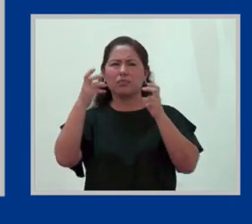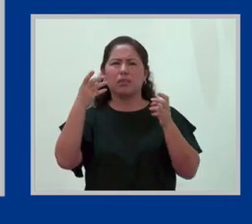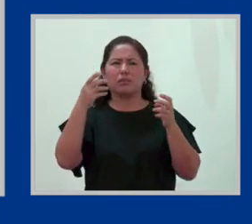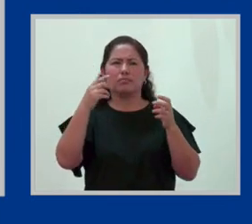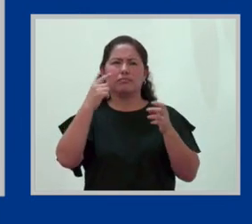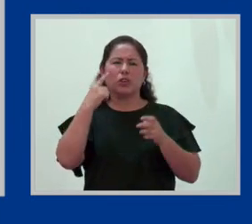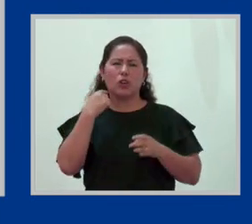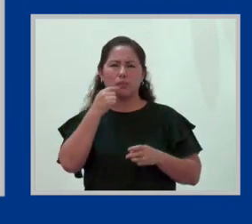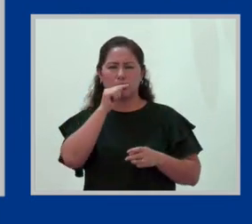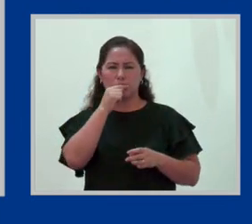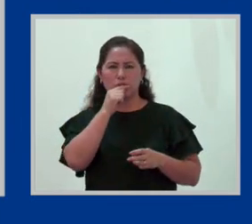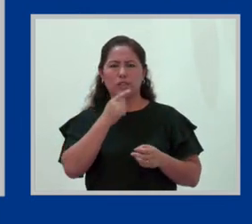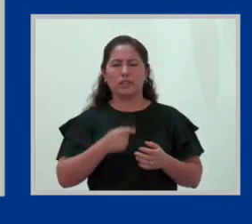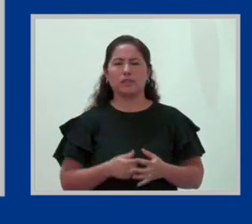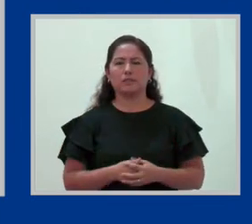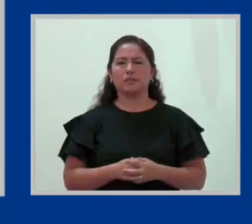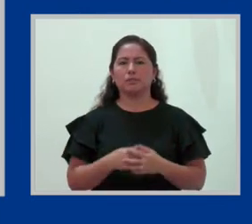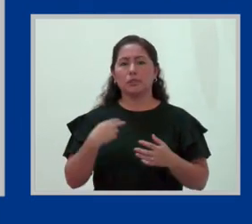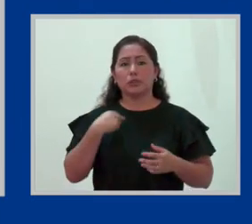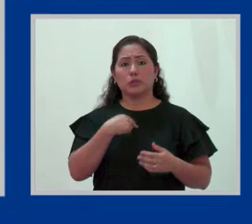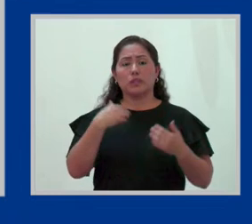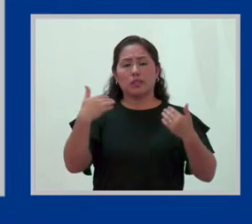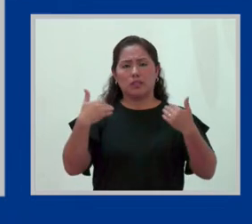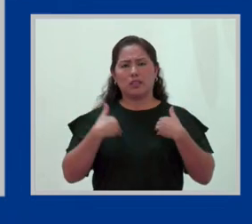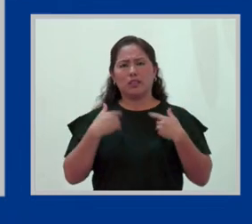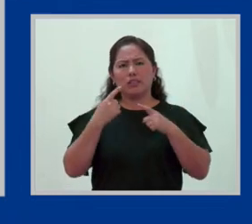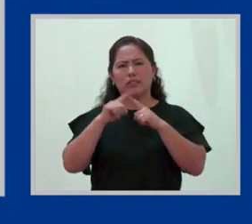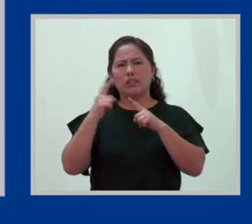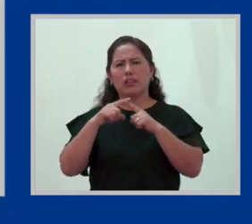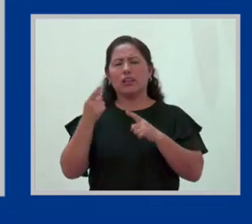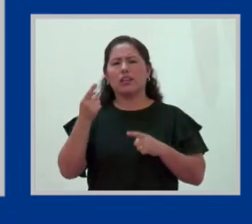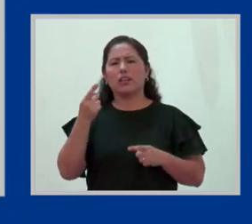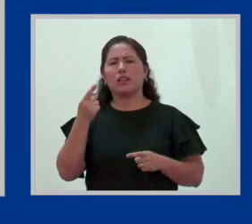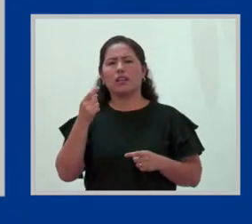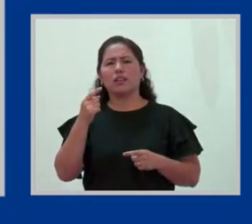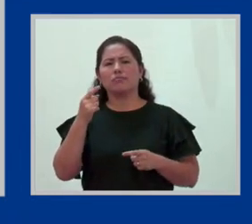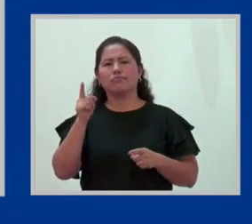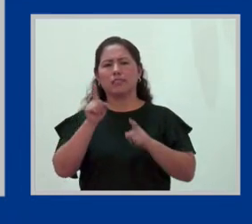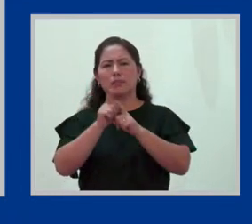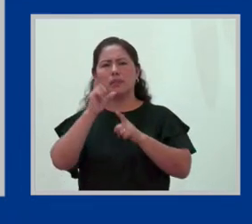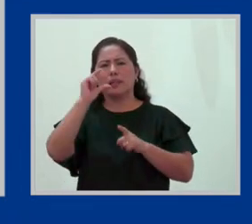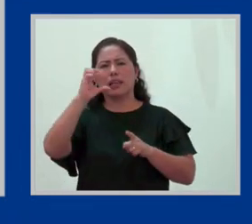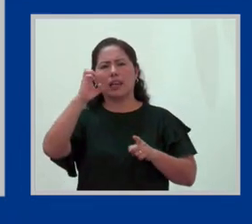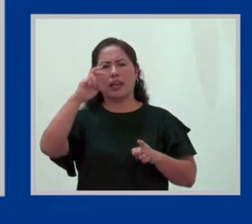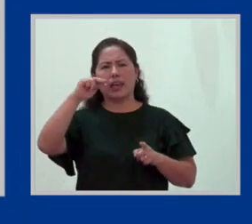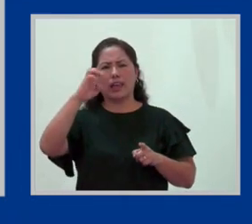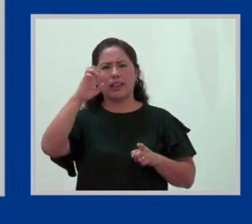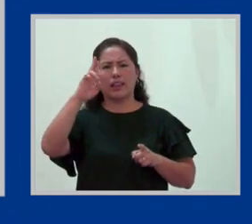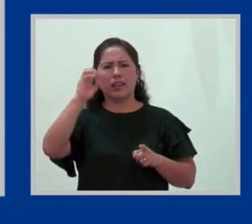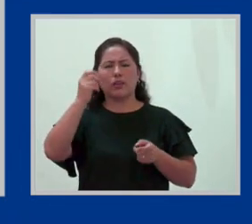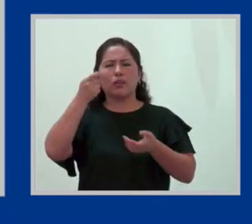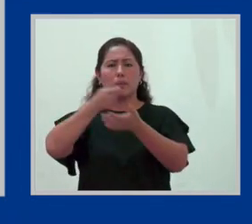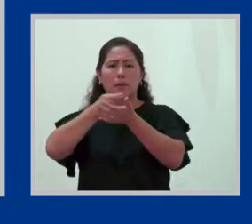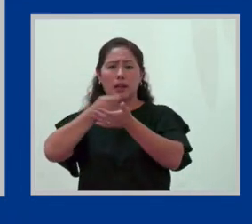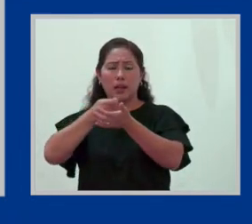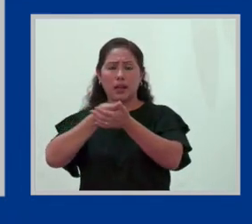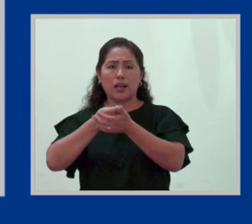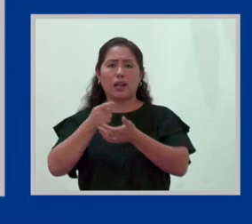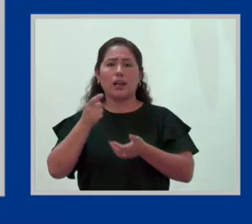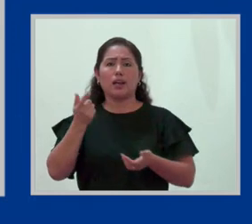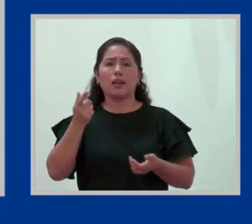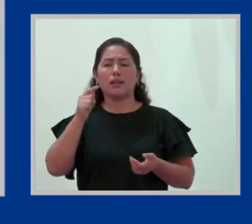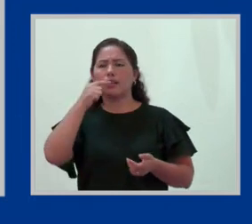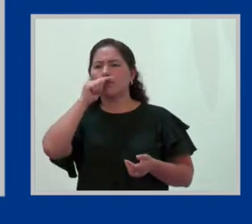por ejemplo, esto es claro. Tenemos brechas de género salarial de ingresos. Al día de hoy, las